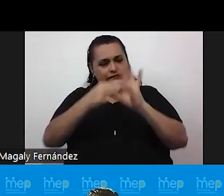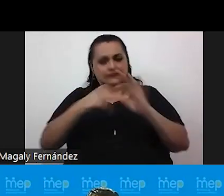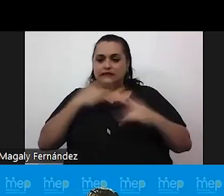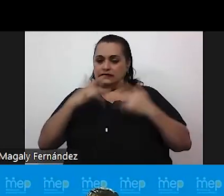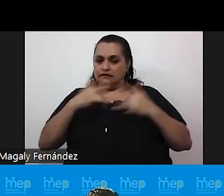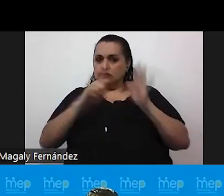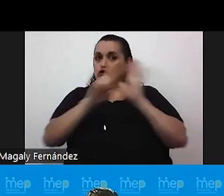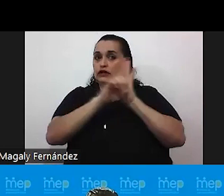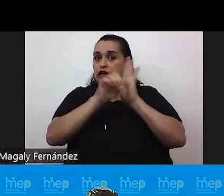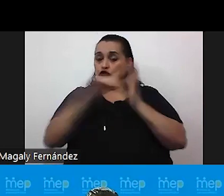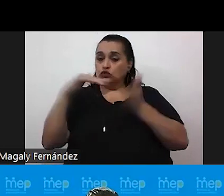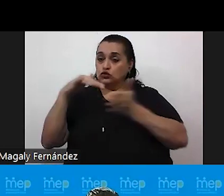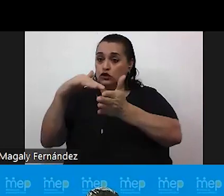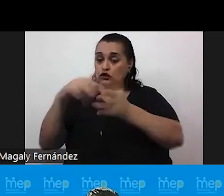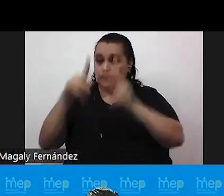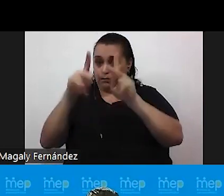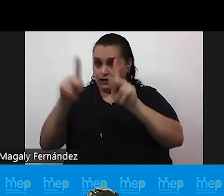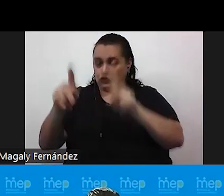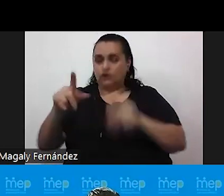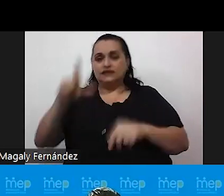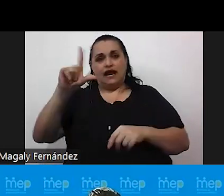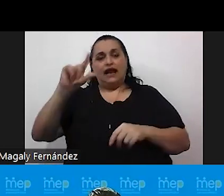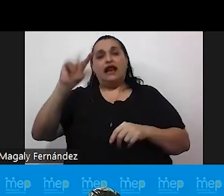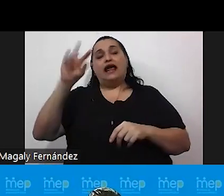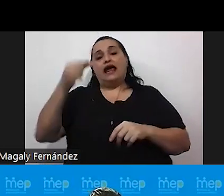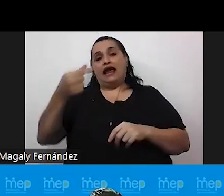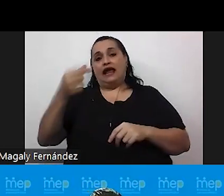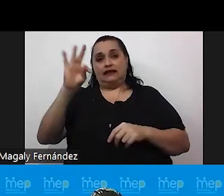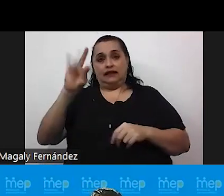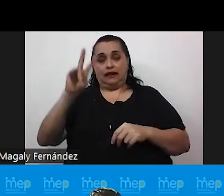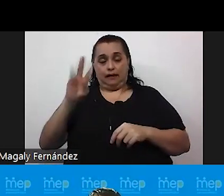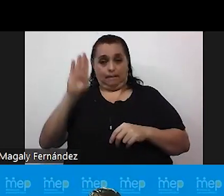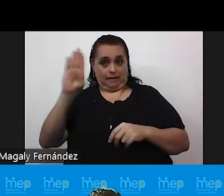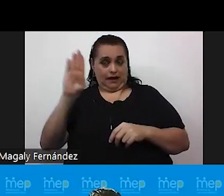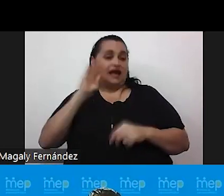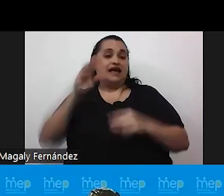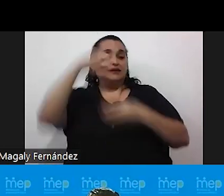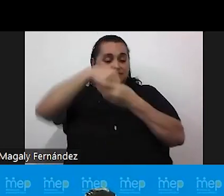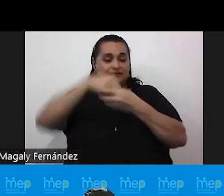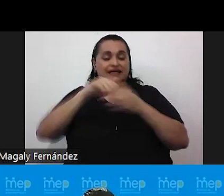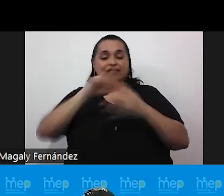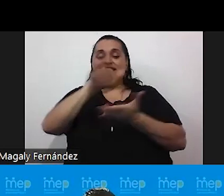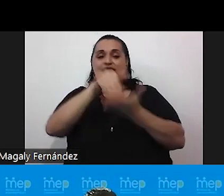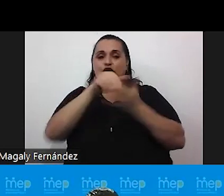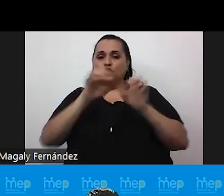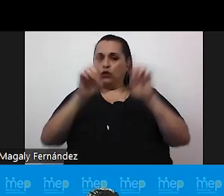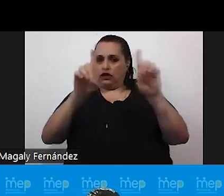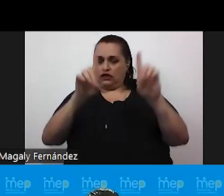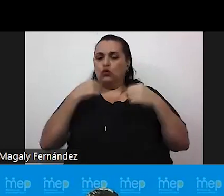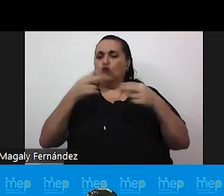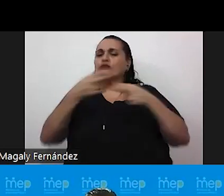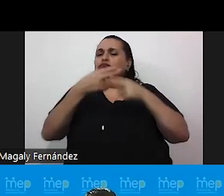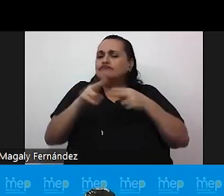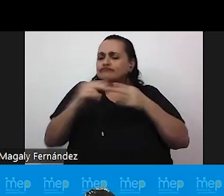estudiantiles de las personas LGTBI insertas en los centros educativos. Entonces, vamos a tratar de hacer un breve